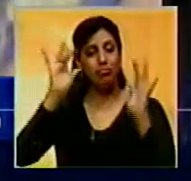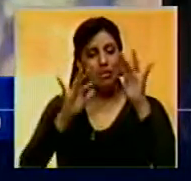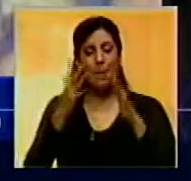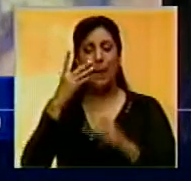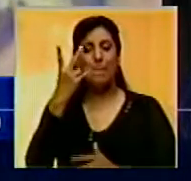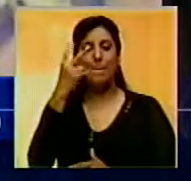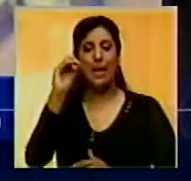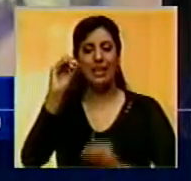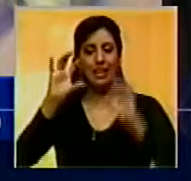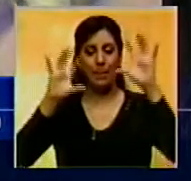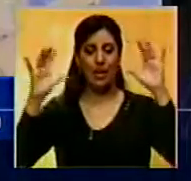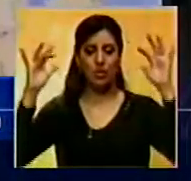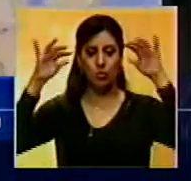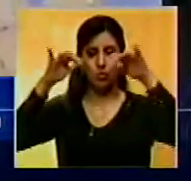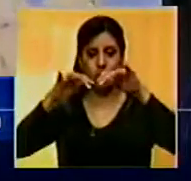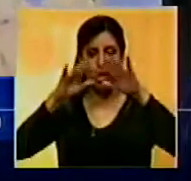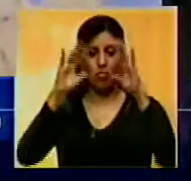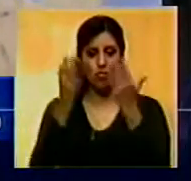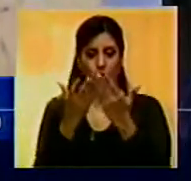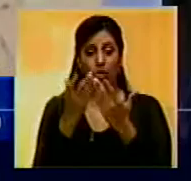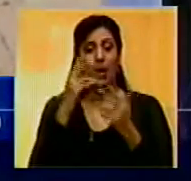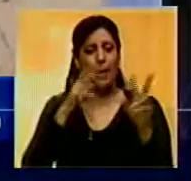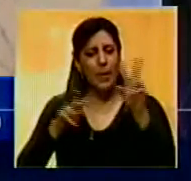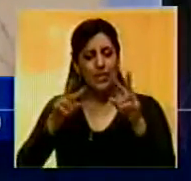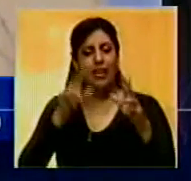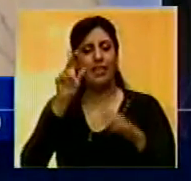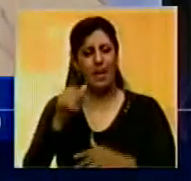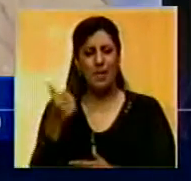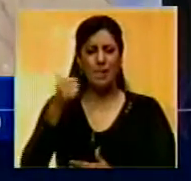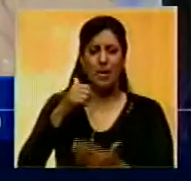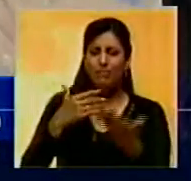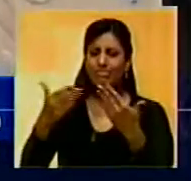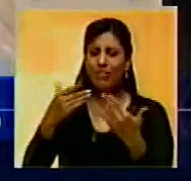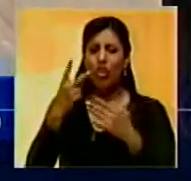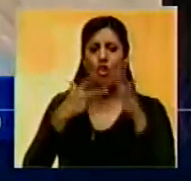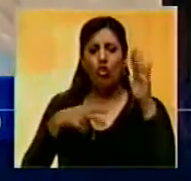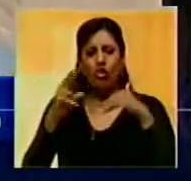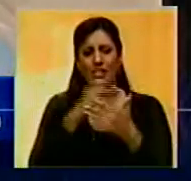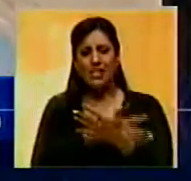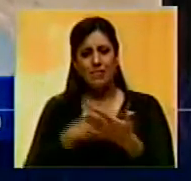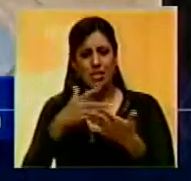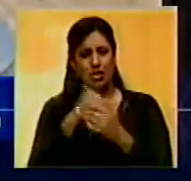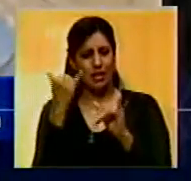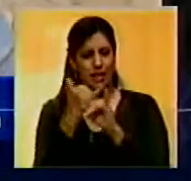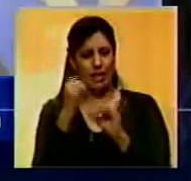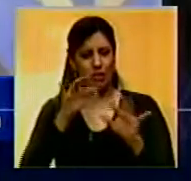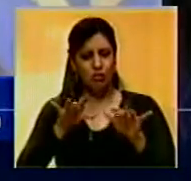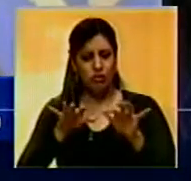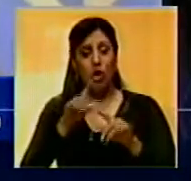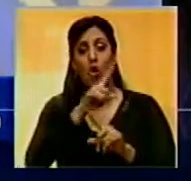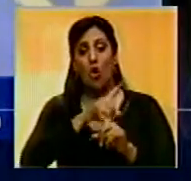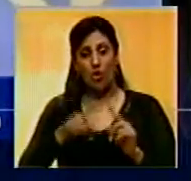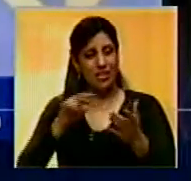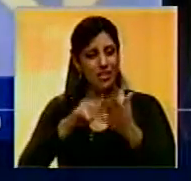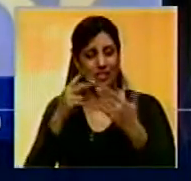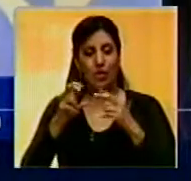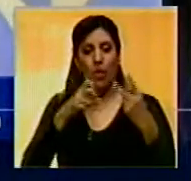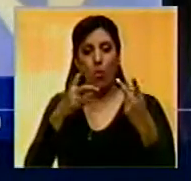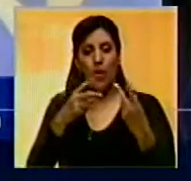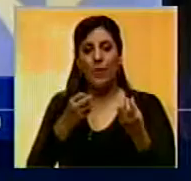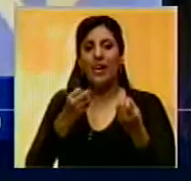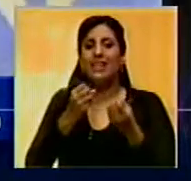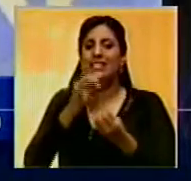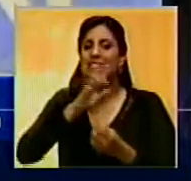de más de 20 países del mundo. Además interactúa con más de 12 millones de internautas por año. Se trata de una